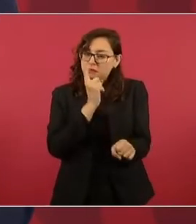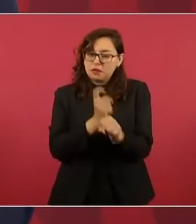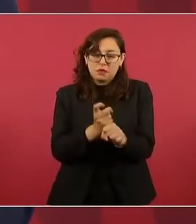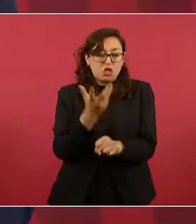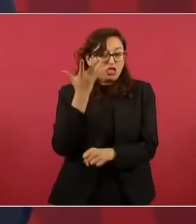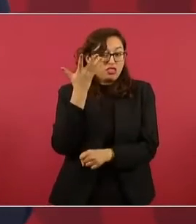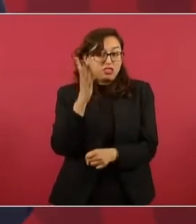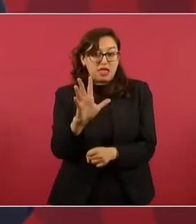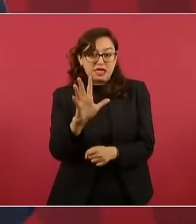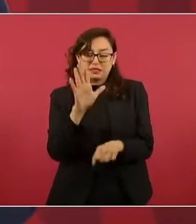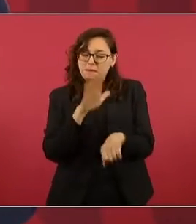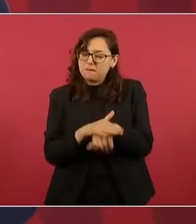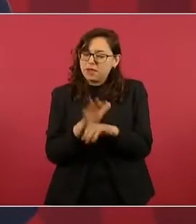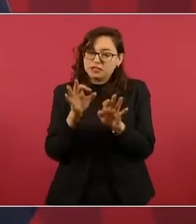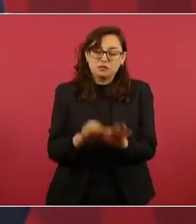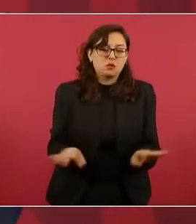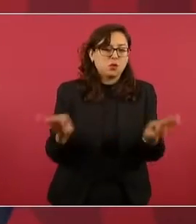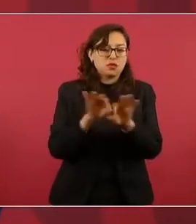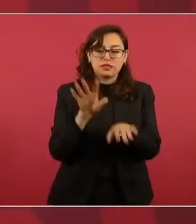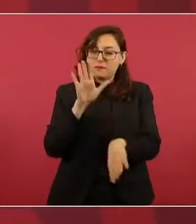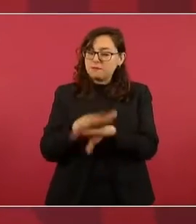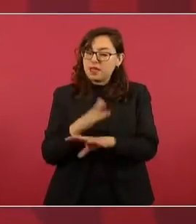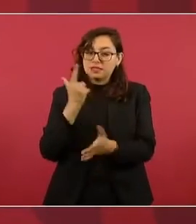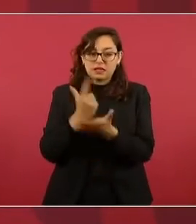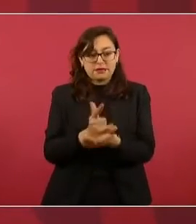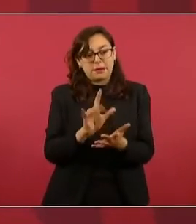los más importantes?